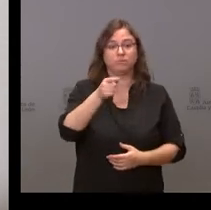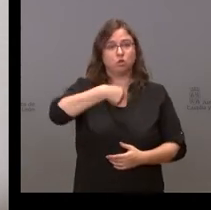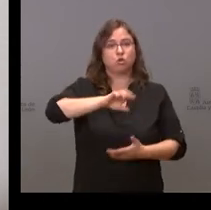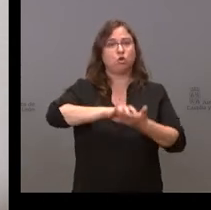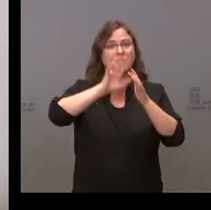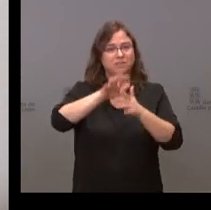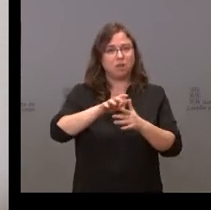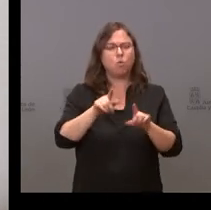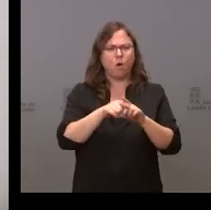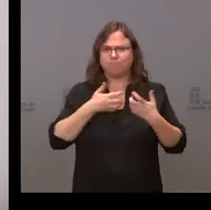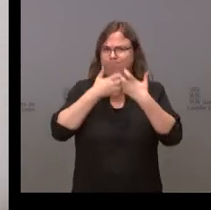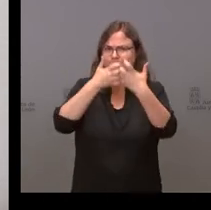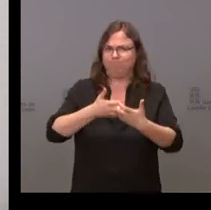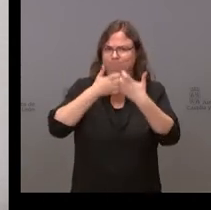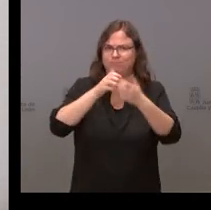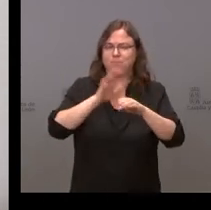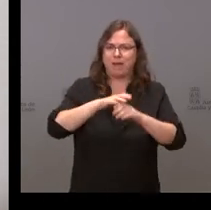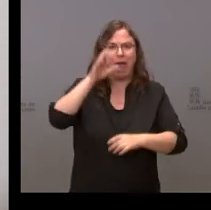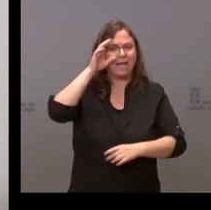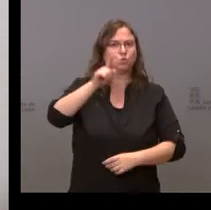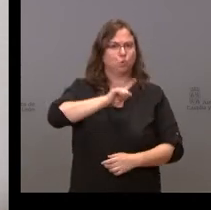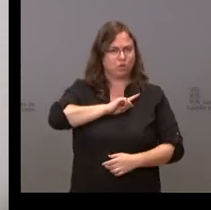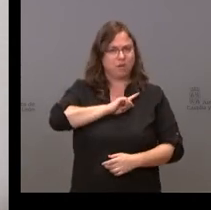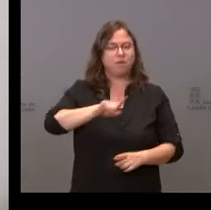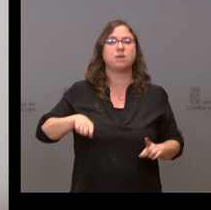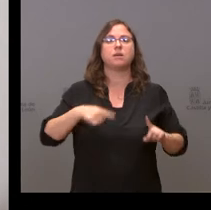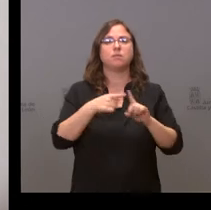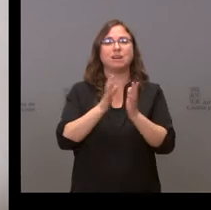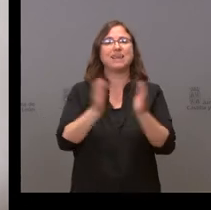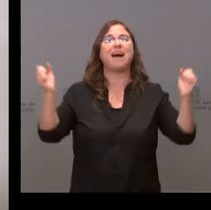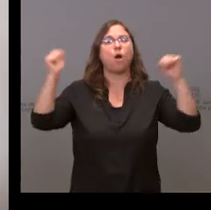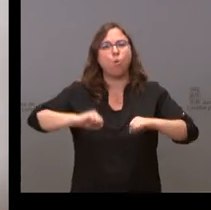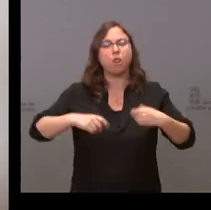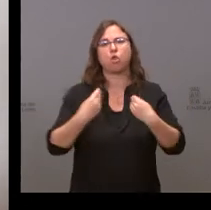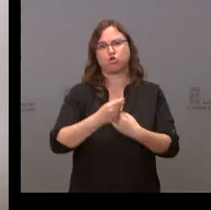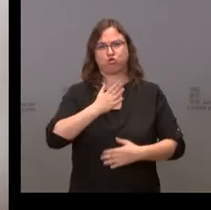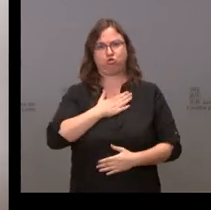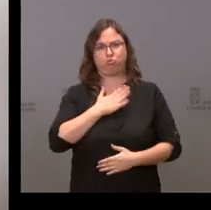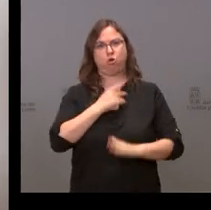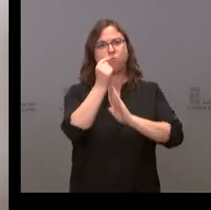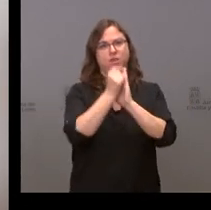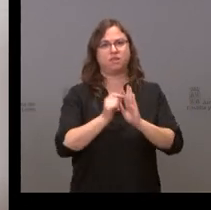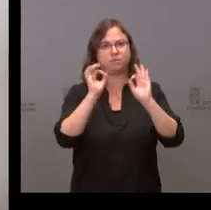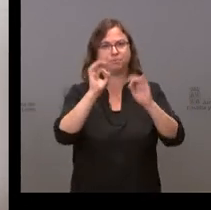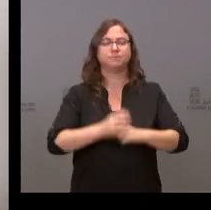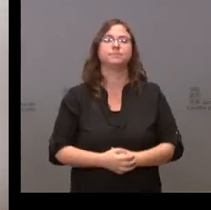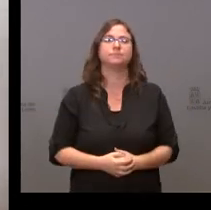León vamos a dar la batalla para que se nos escuche y se acuerde con nosotros medidas concretas.